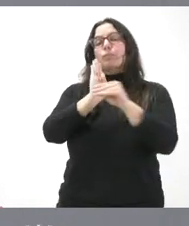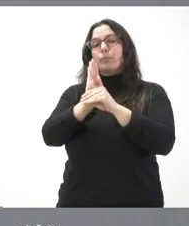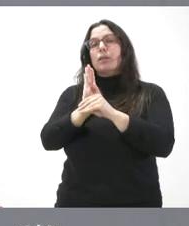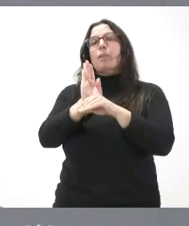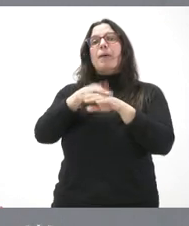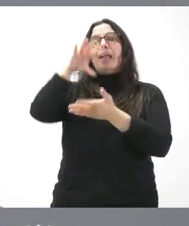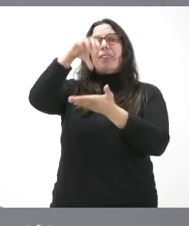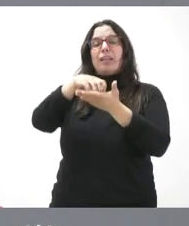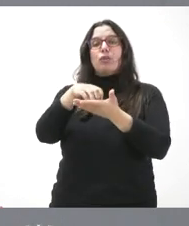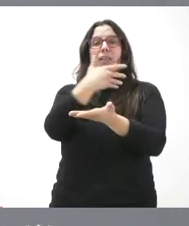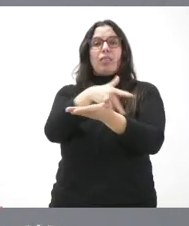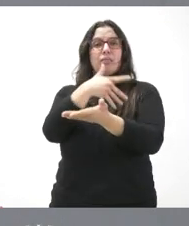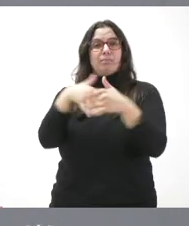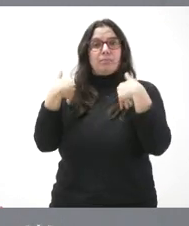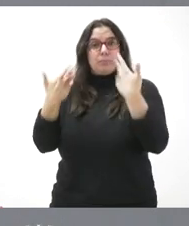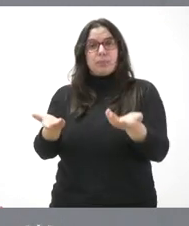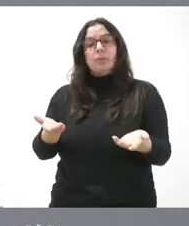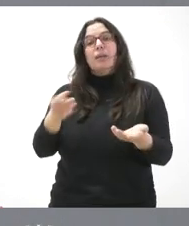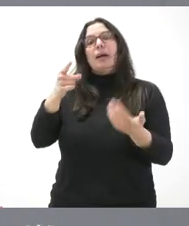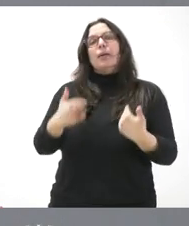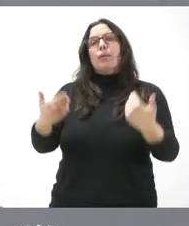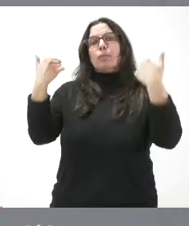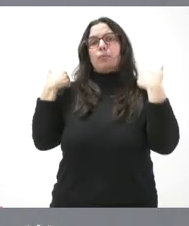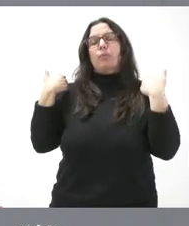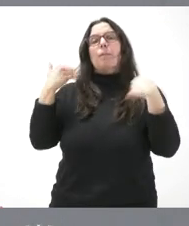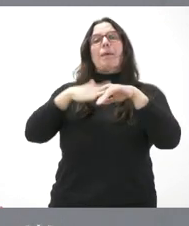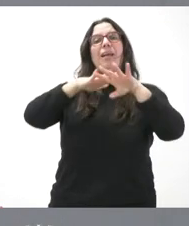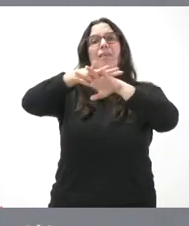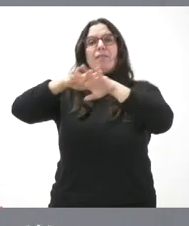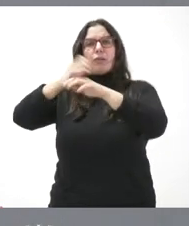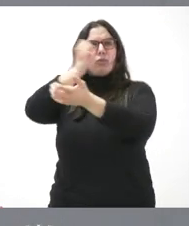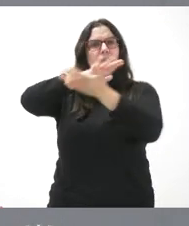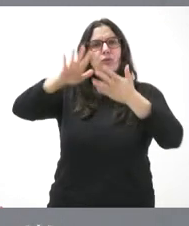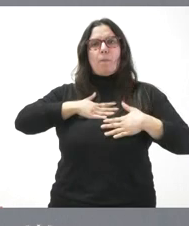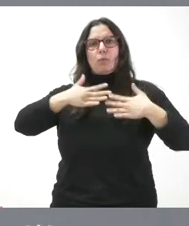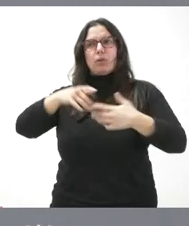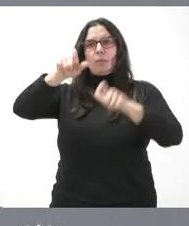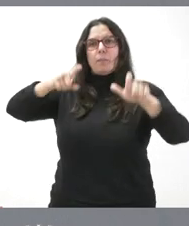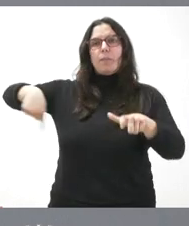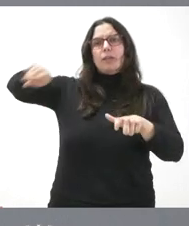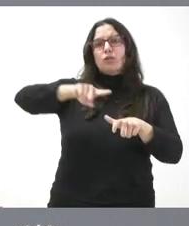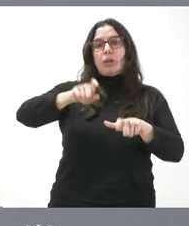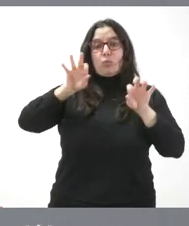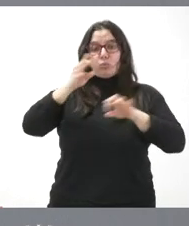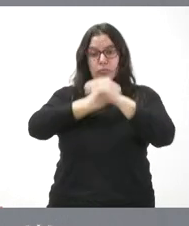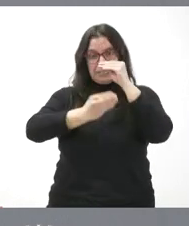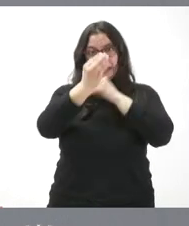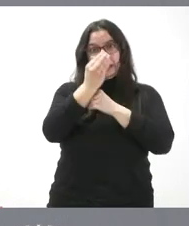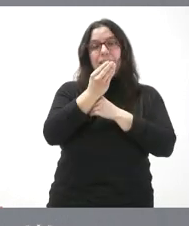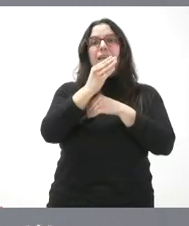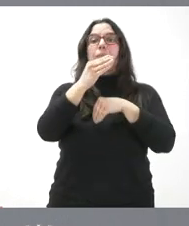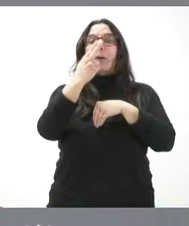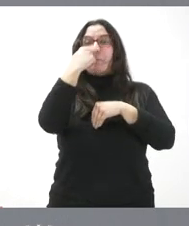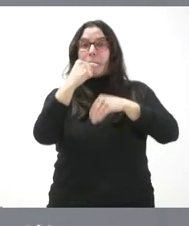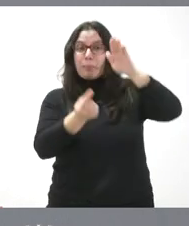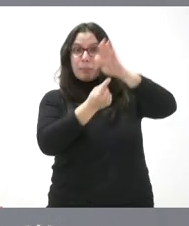Castilla y León y es el encargado en la comunidad del cribado poblacional, gratuito y voluntario, para los recién nacidos al objeto de diagnosticar lo antes